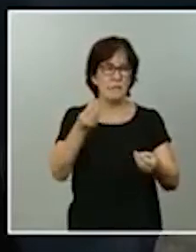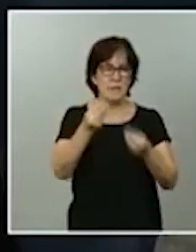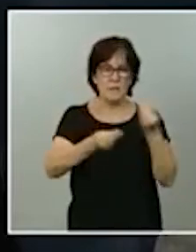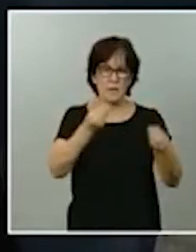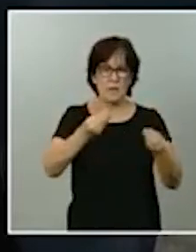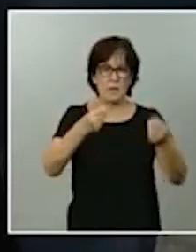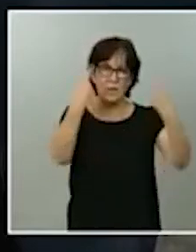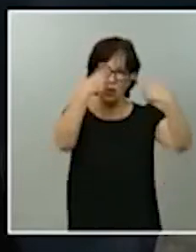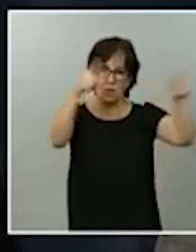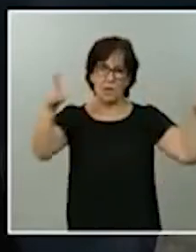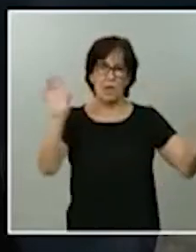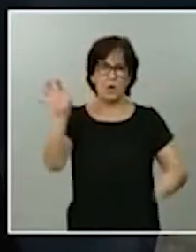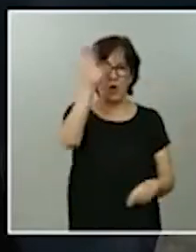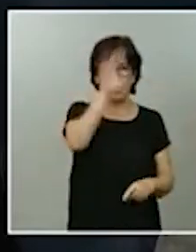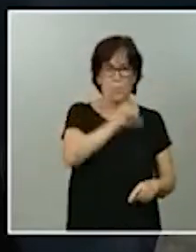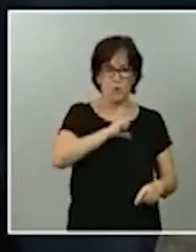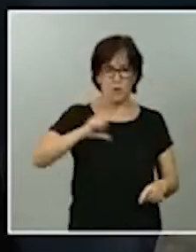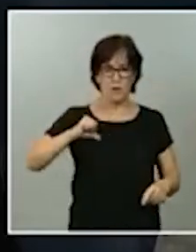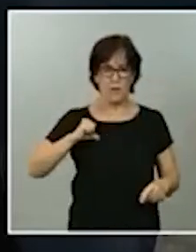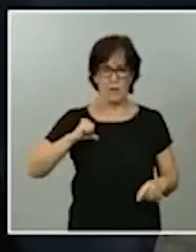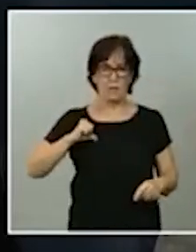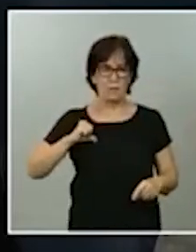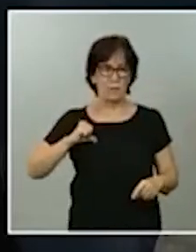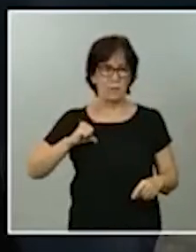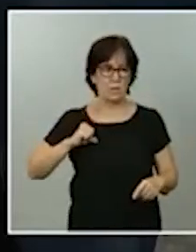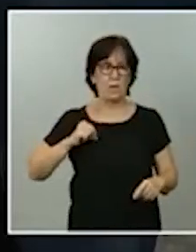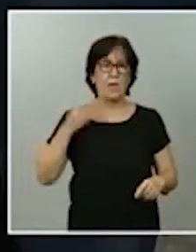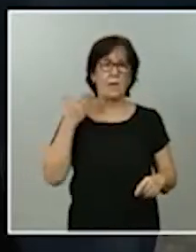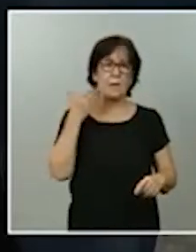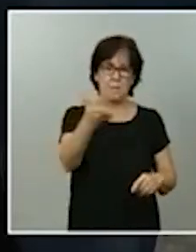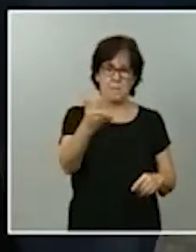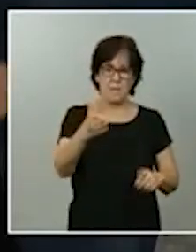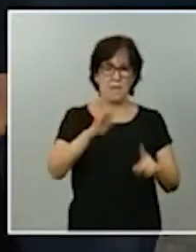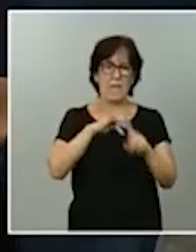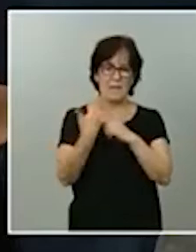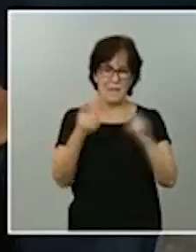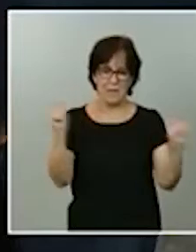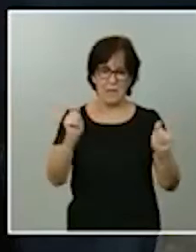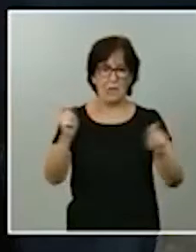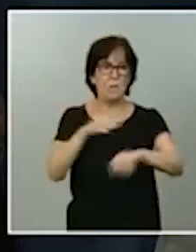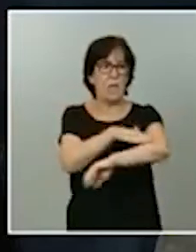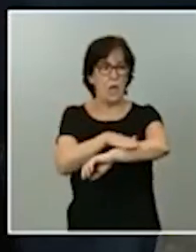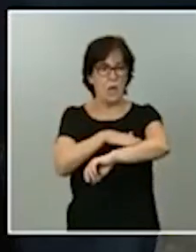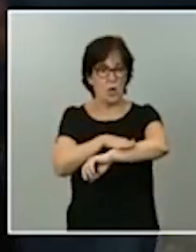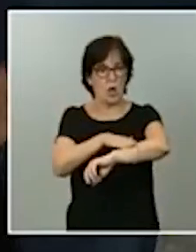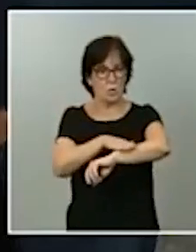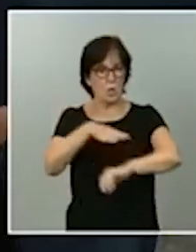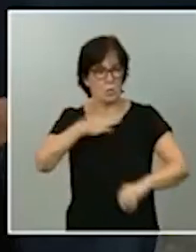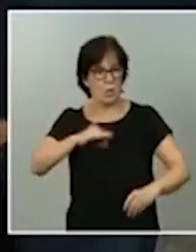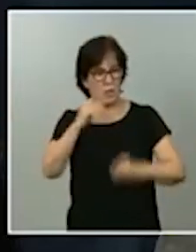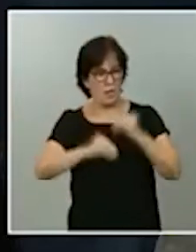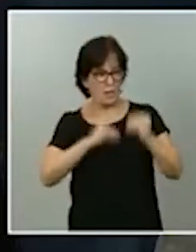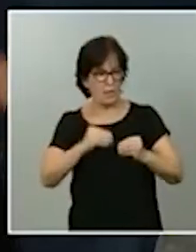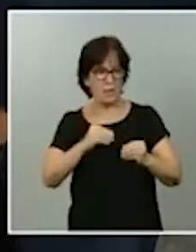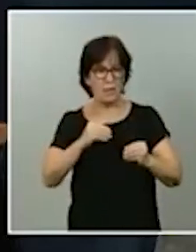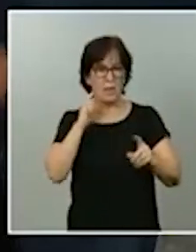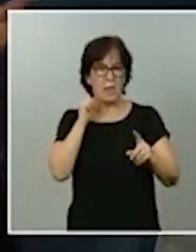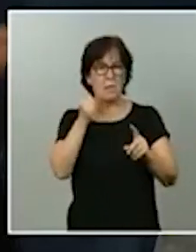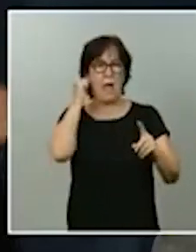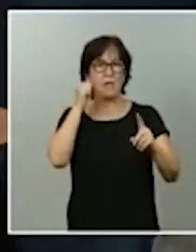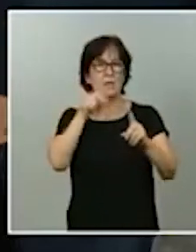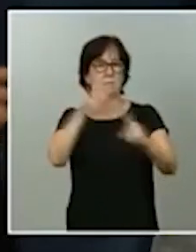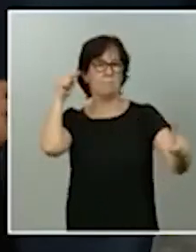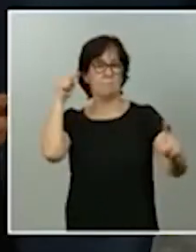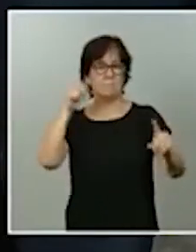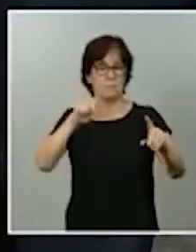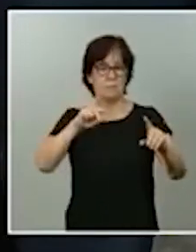autónomas la petición de estado de alarma. El Gobierno también podría hacerlo, que tiene una visión más global, podría hacerlo de